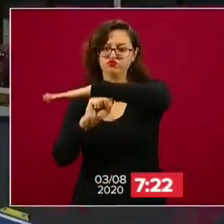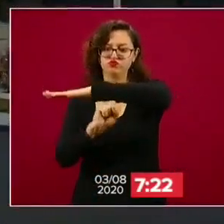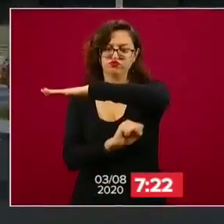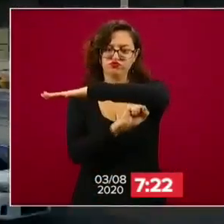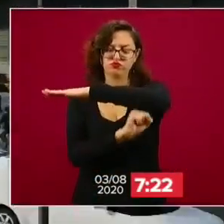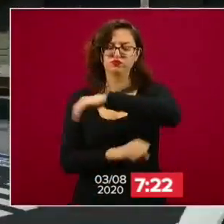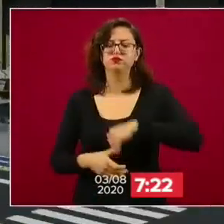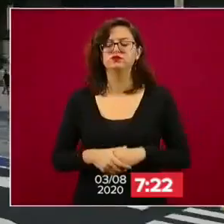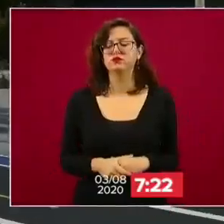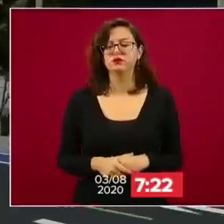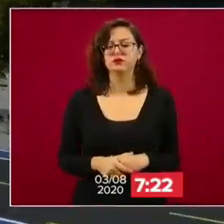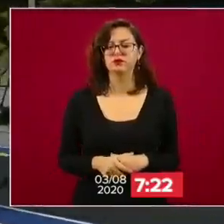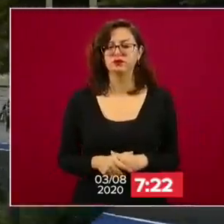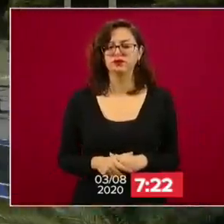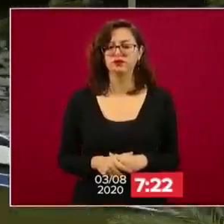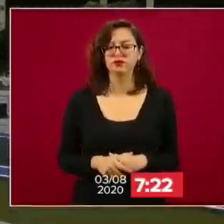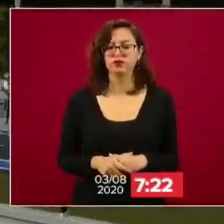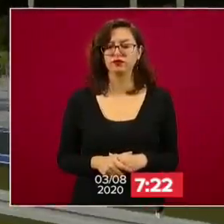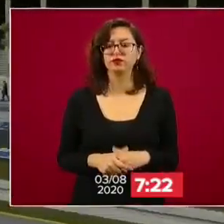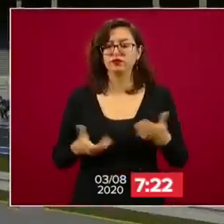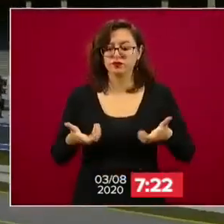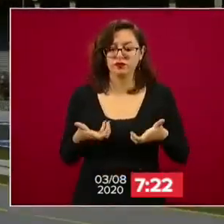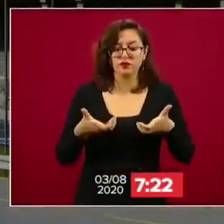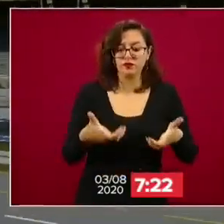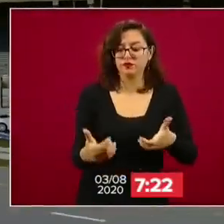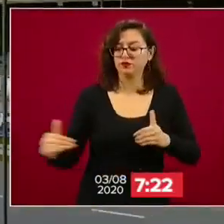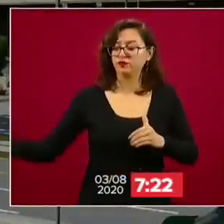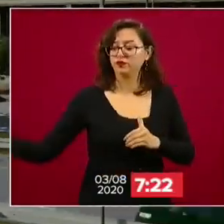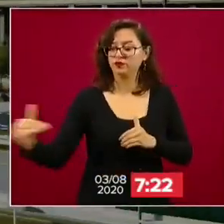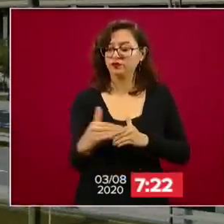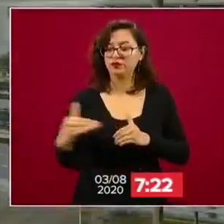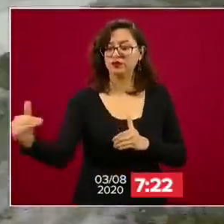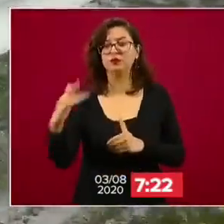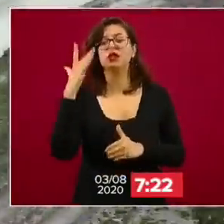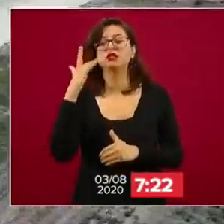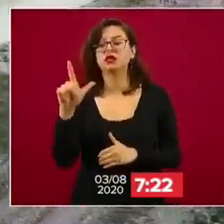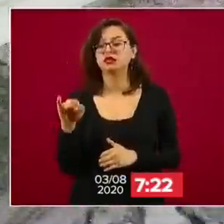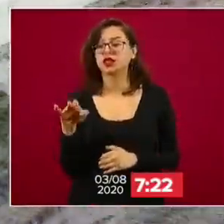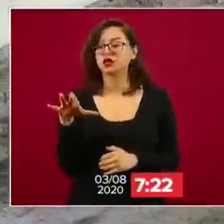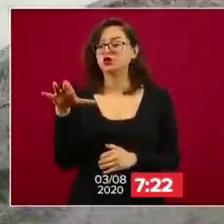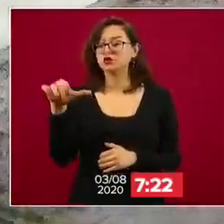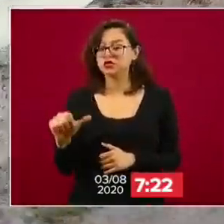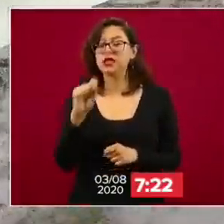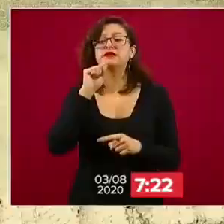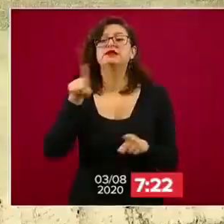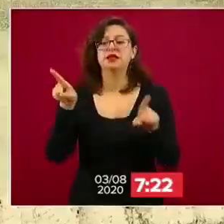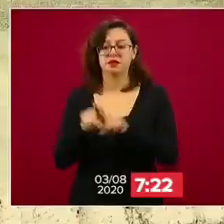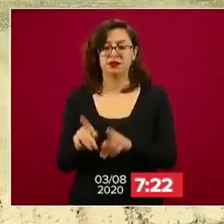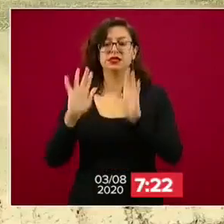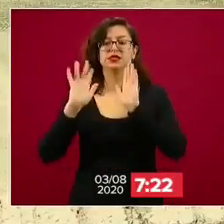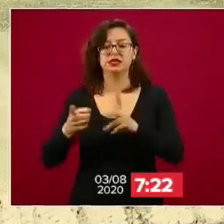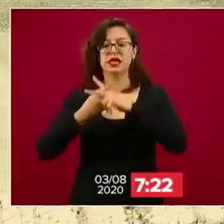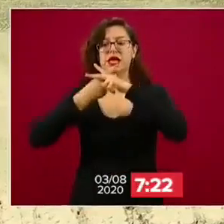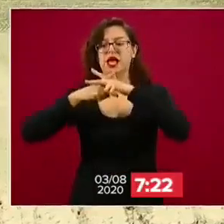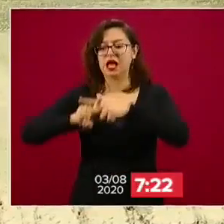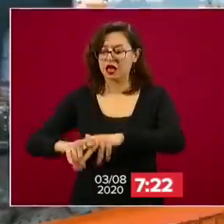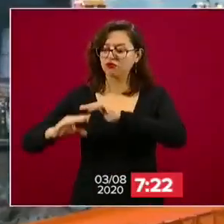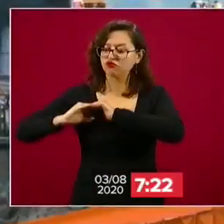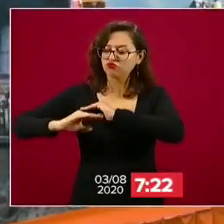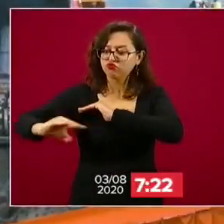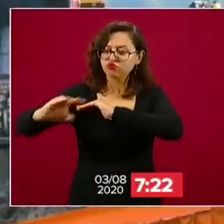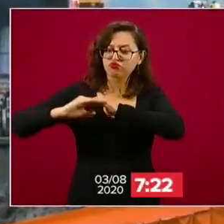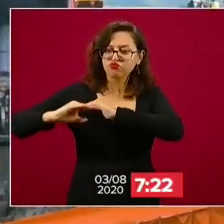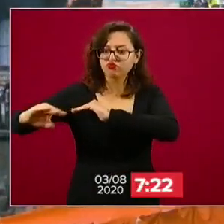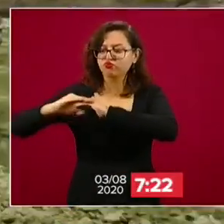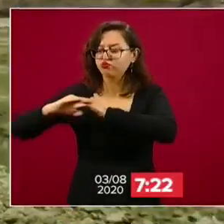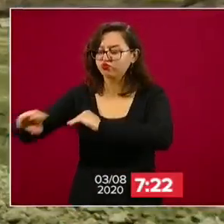del predio. En la interconexión vial, tramo, caseta, piltepec, Santa Lucía, se trabaja en el proceso de conformación de terraplén con